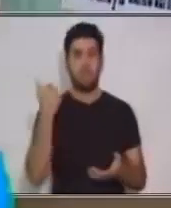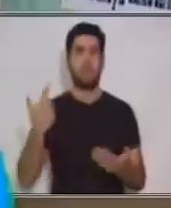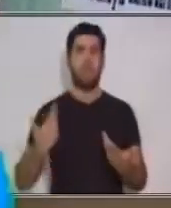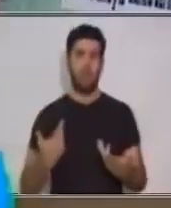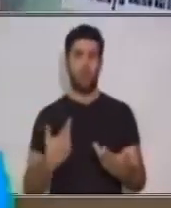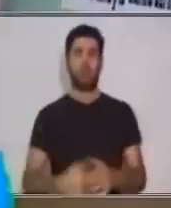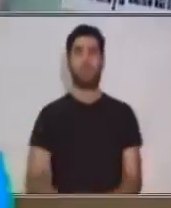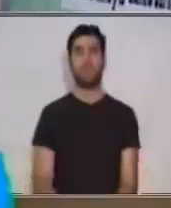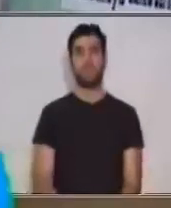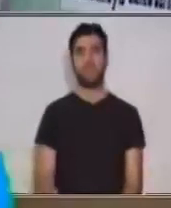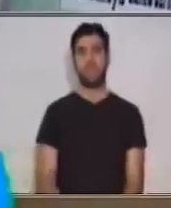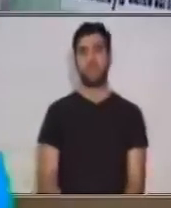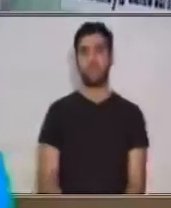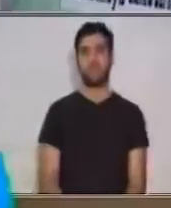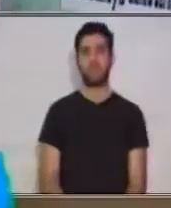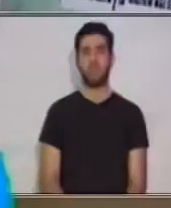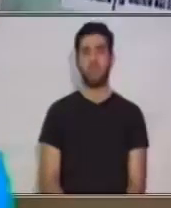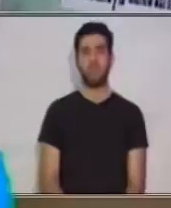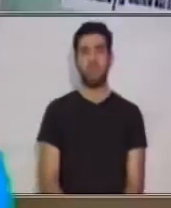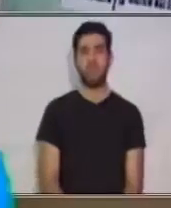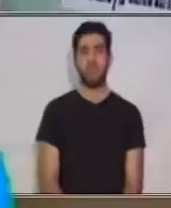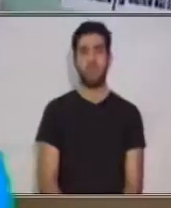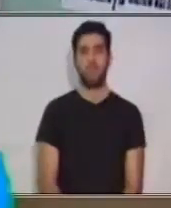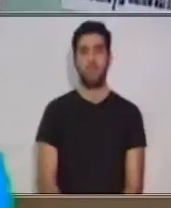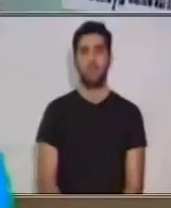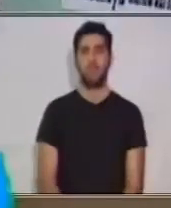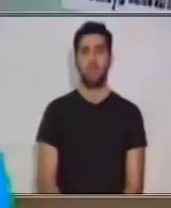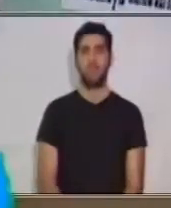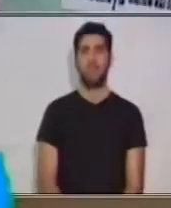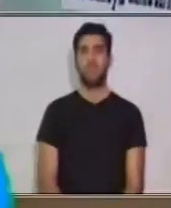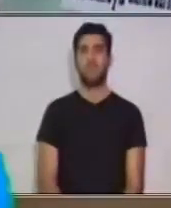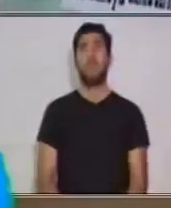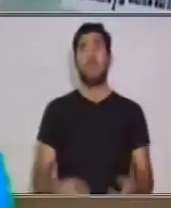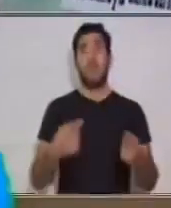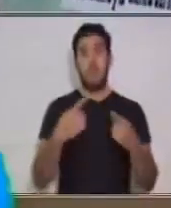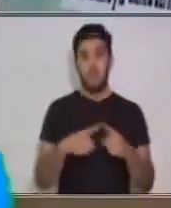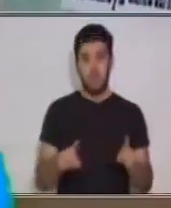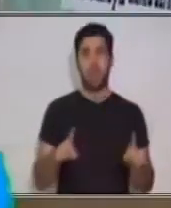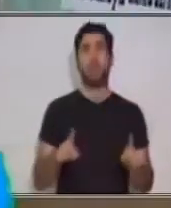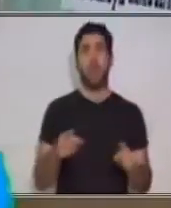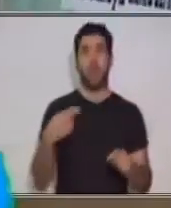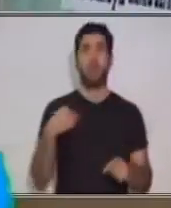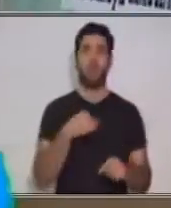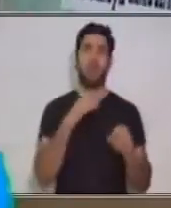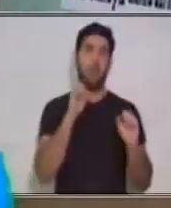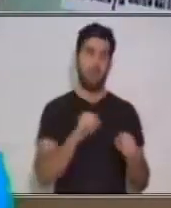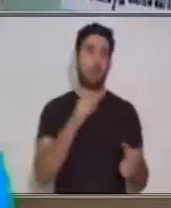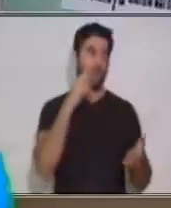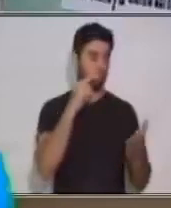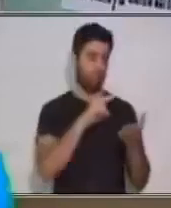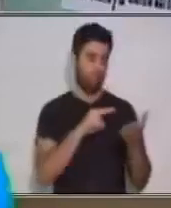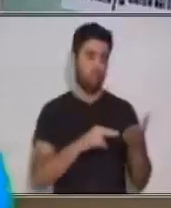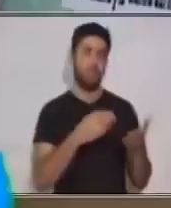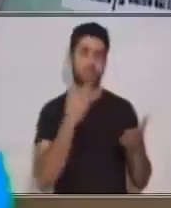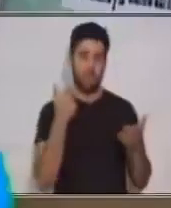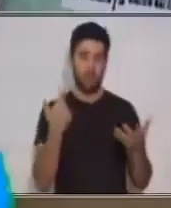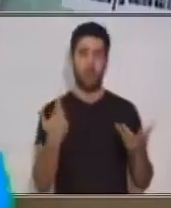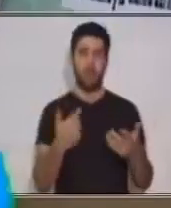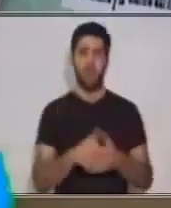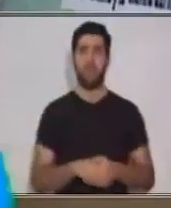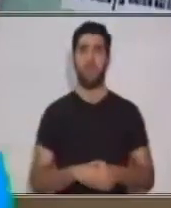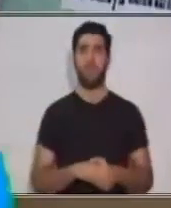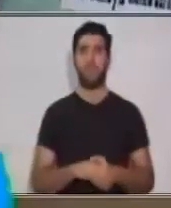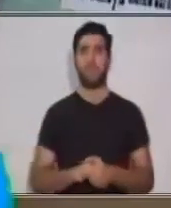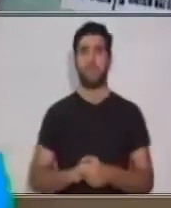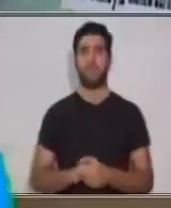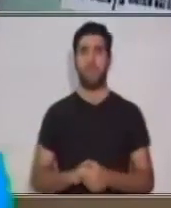pequeños, no sabemos qué vacunas nos han puesto nuestros papás. Pero a veces puedes tener en casa todavía un carnet. A nuestros papás cuando